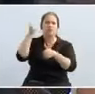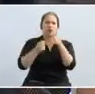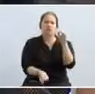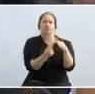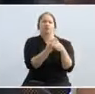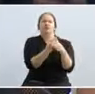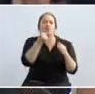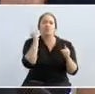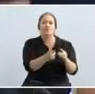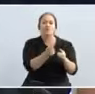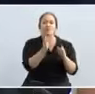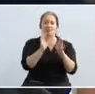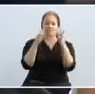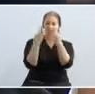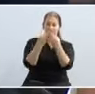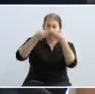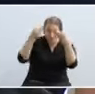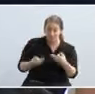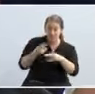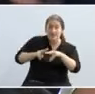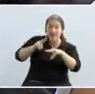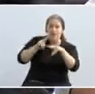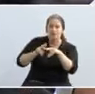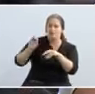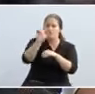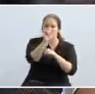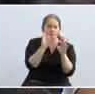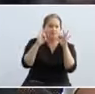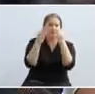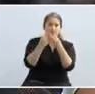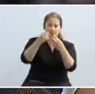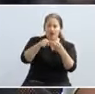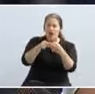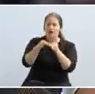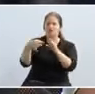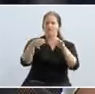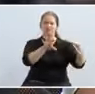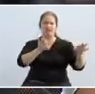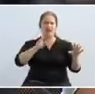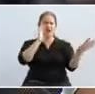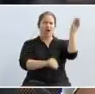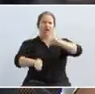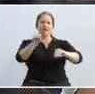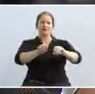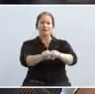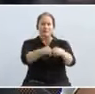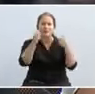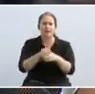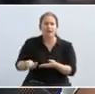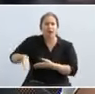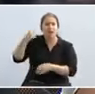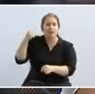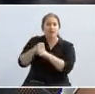el desmoronamiento de la familia natural. De acuerdo con la encuesta mundial de valores en el 2010 a